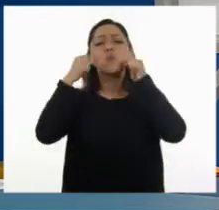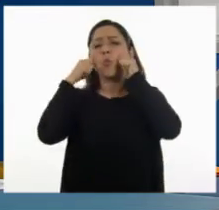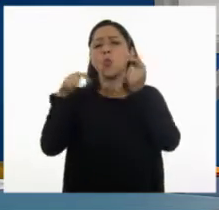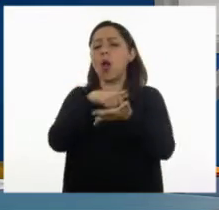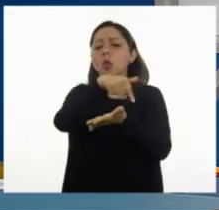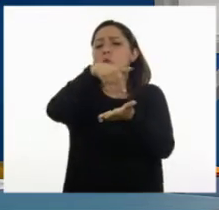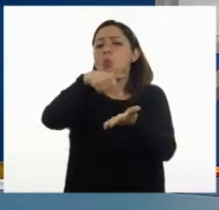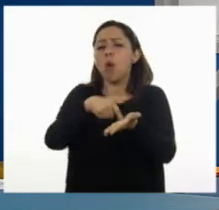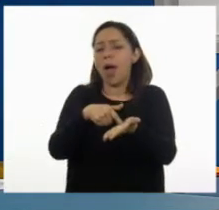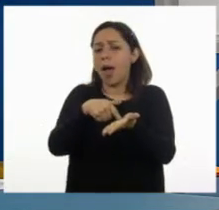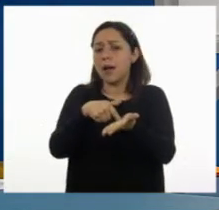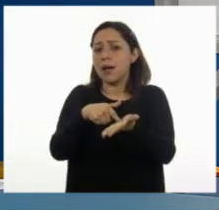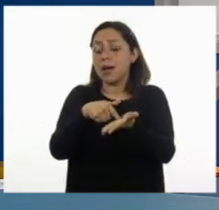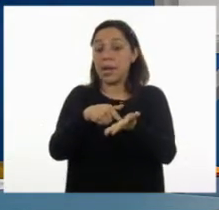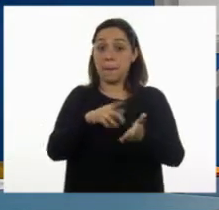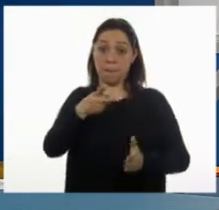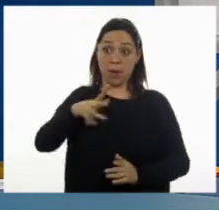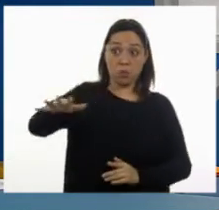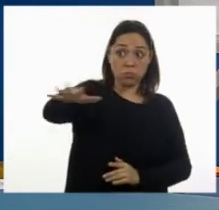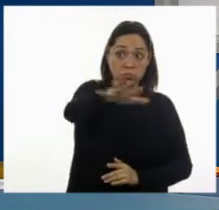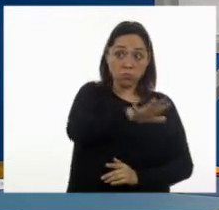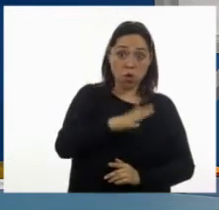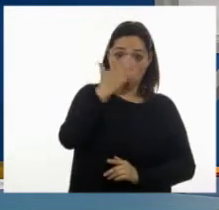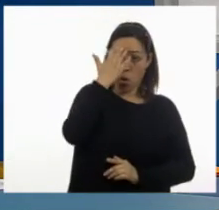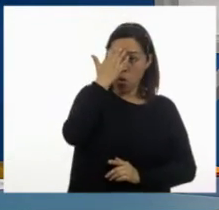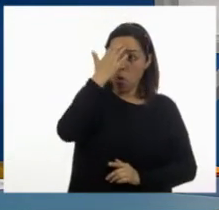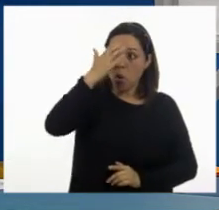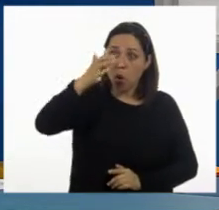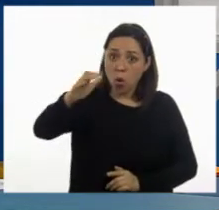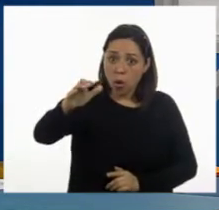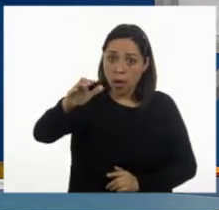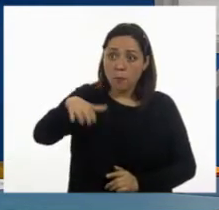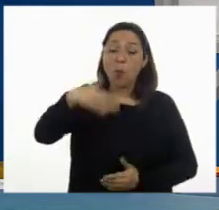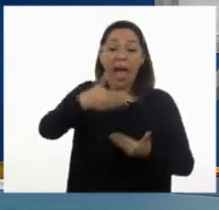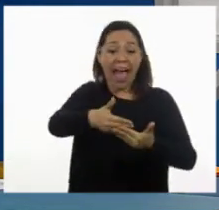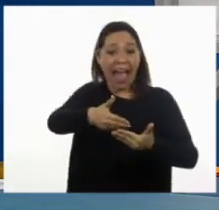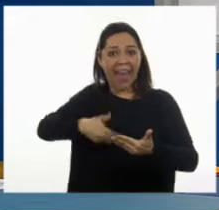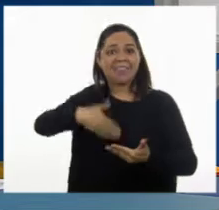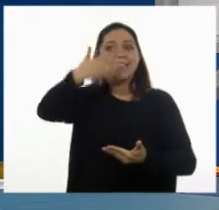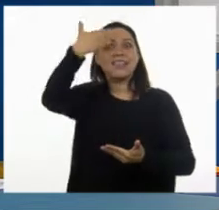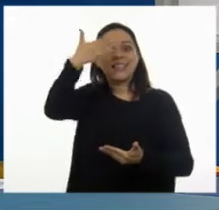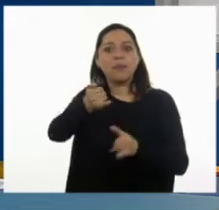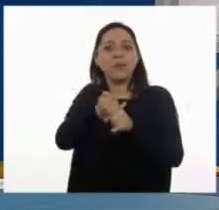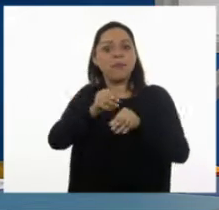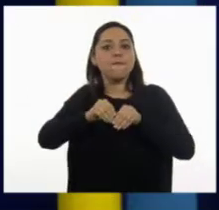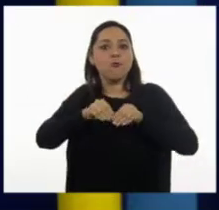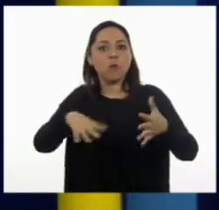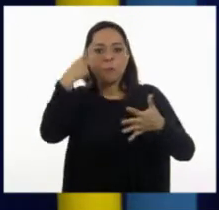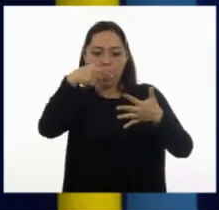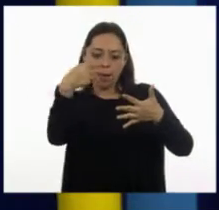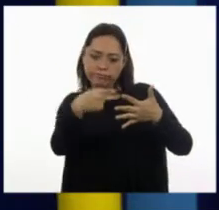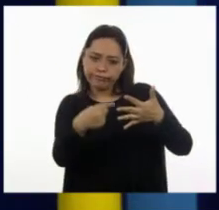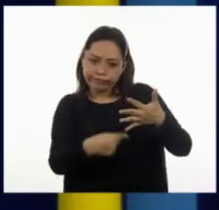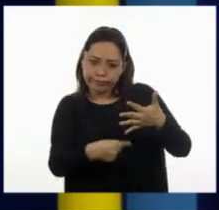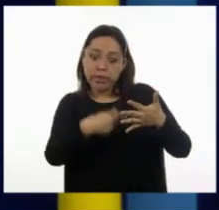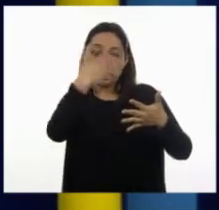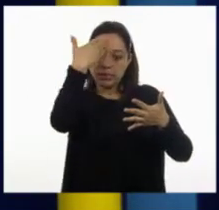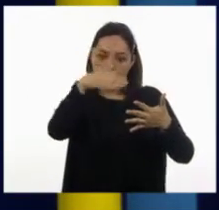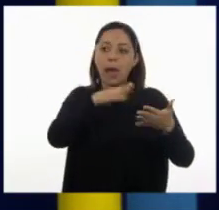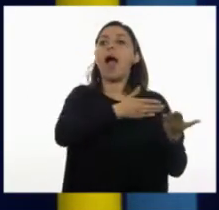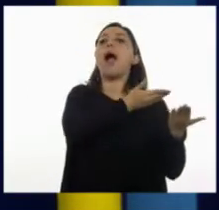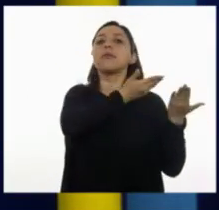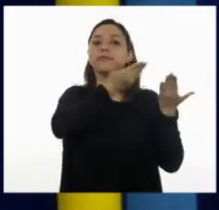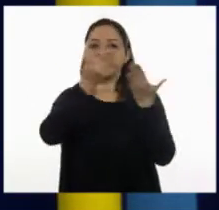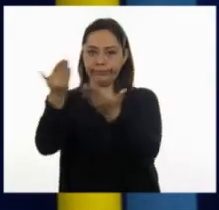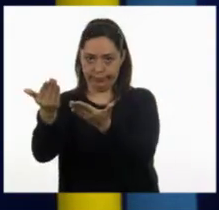vayamos, si no lo conocemos, pues necesitamos cierto tipo de información para trasladarnos. Ahora sí, ya entendí.